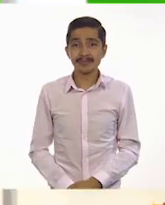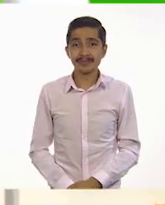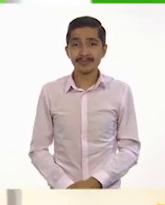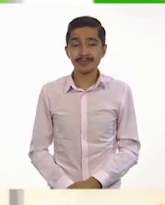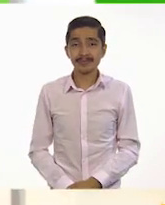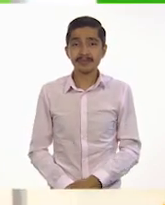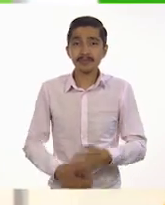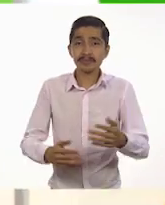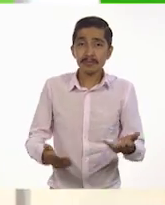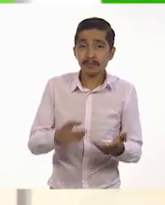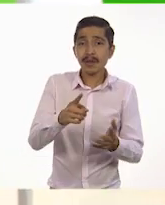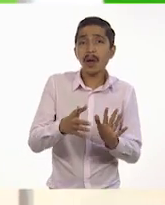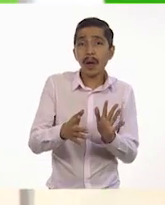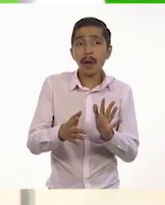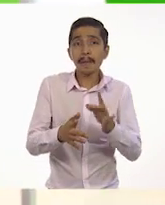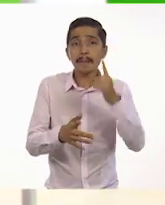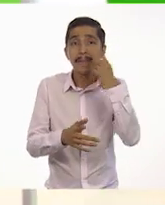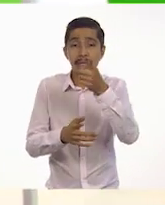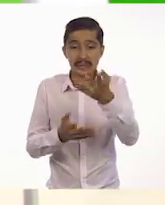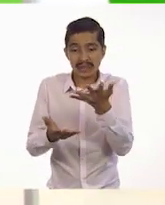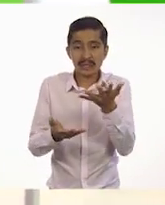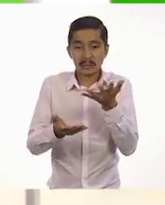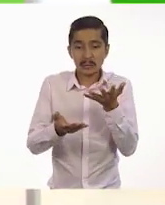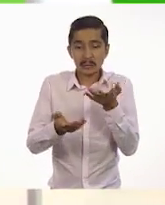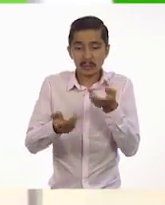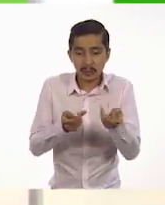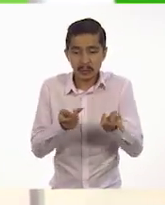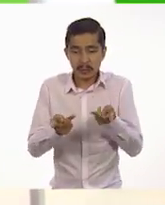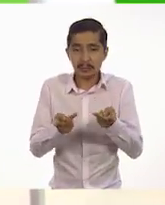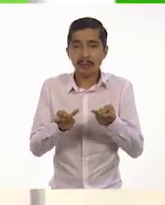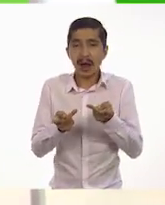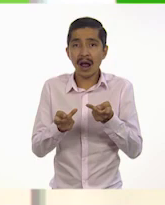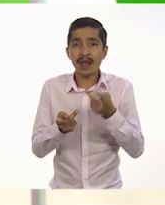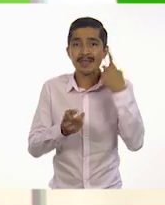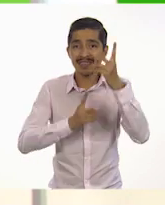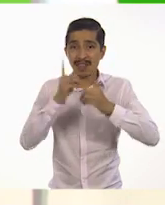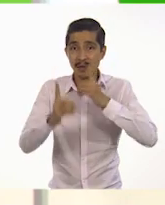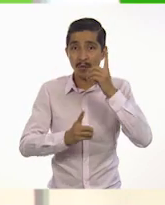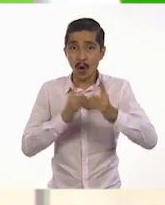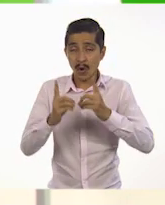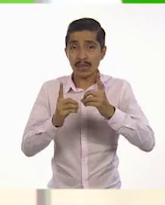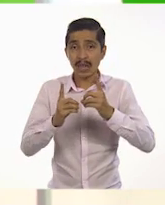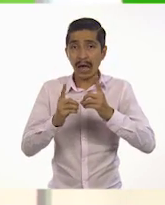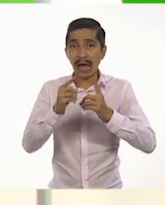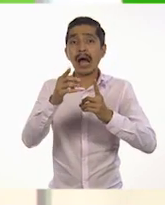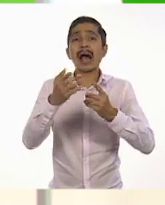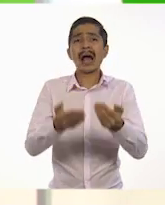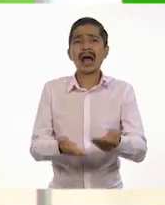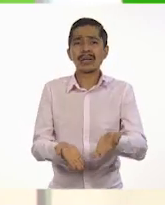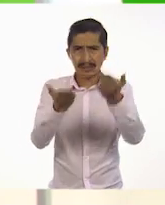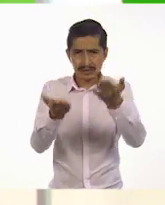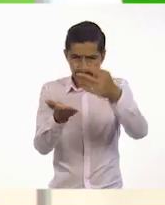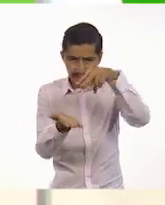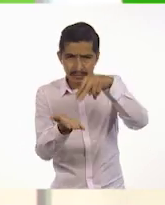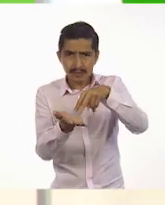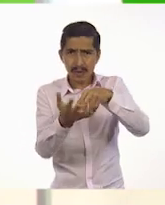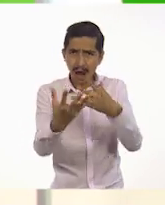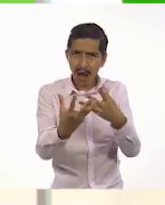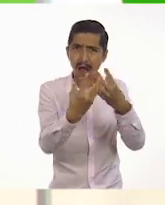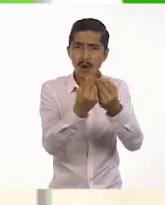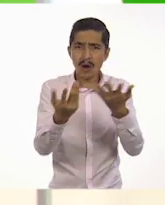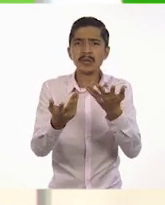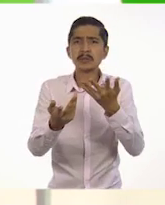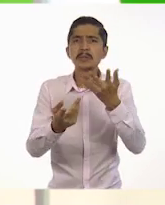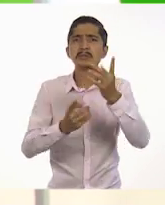¿Y qué les parece si para ir preparando motores para la clase de educación física, nos ponemos de pie y hacemos juntos la siguiente